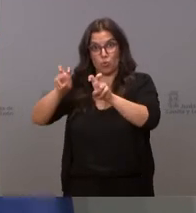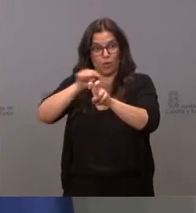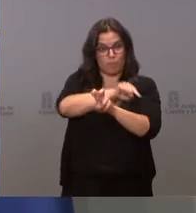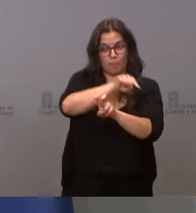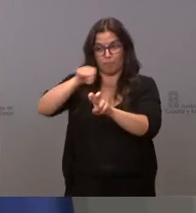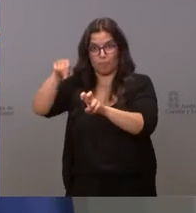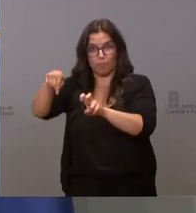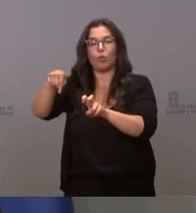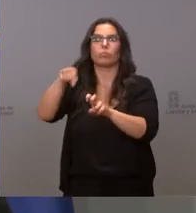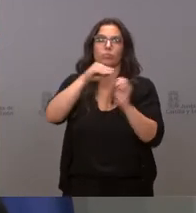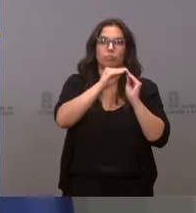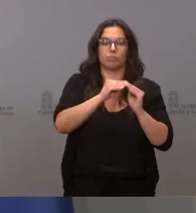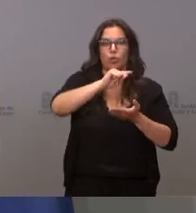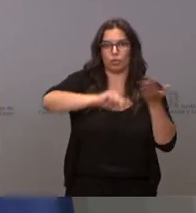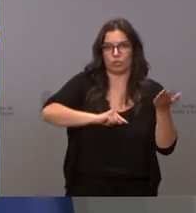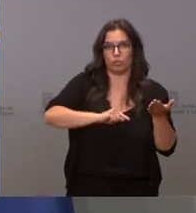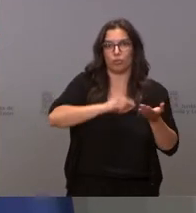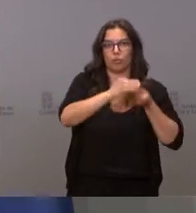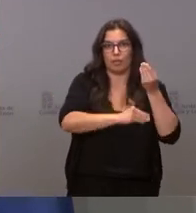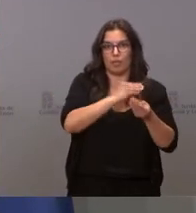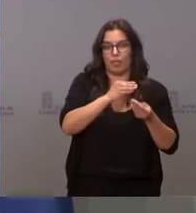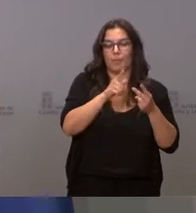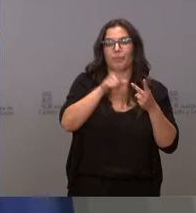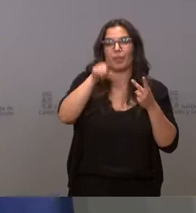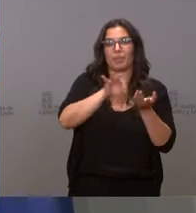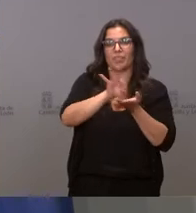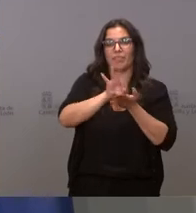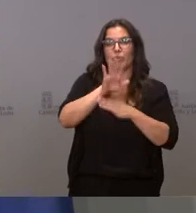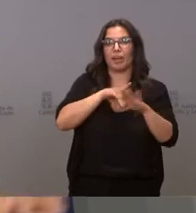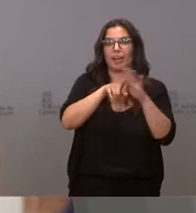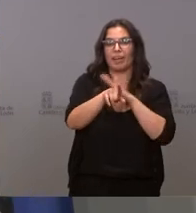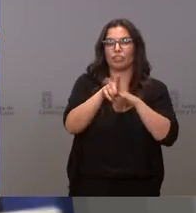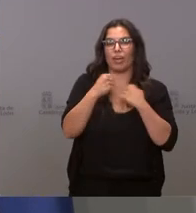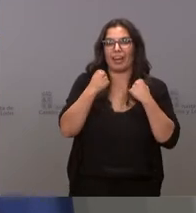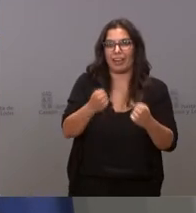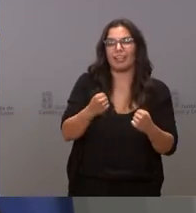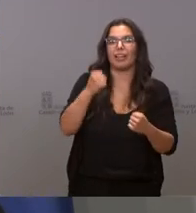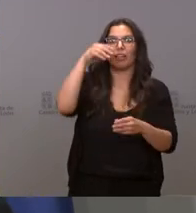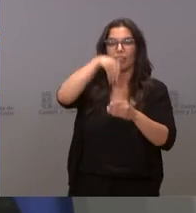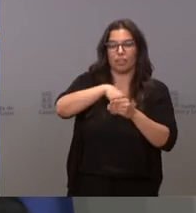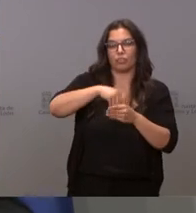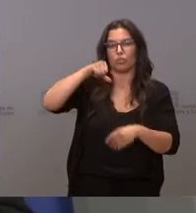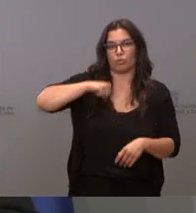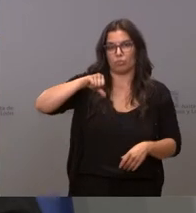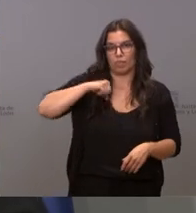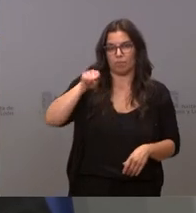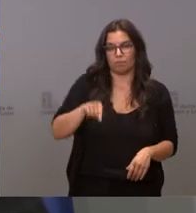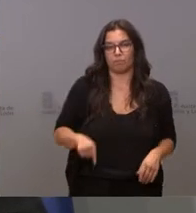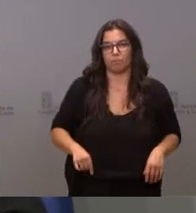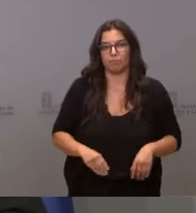instalaciones. Y también el servicio de gestión energética del complejo asistencial.